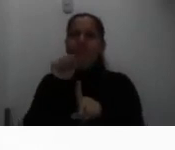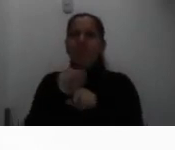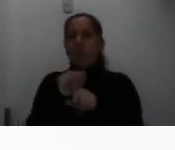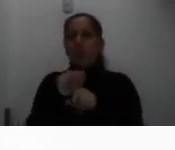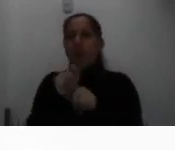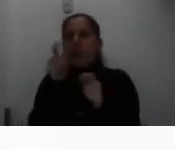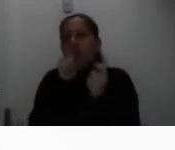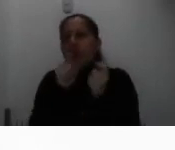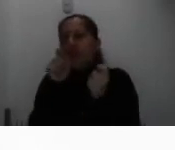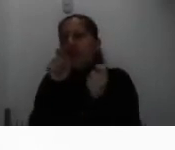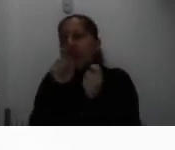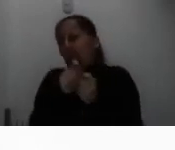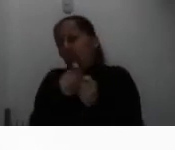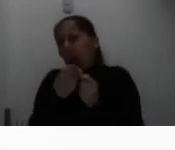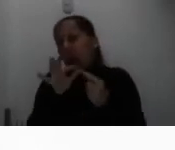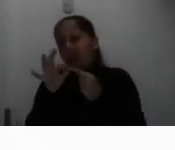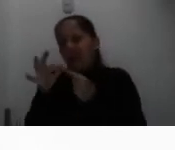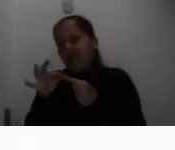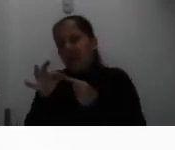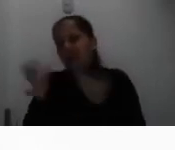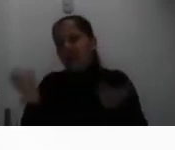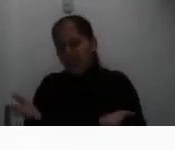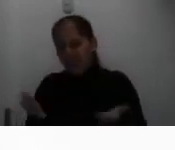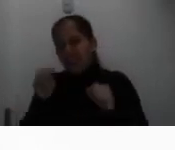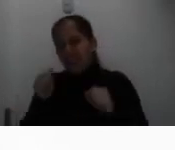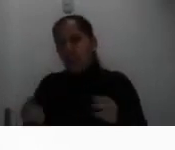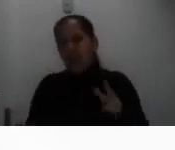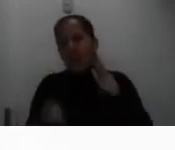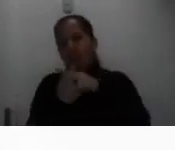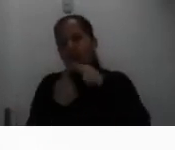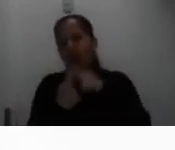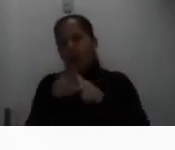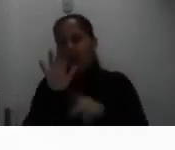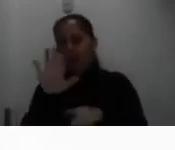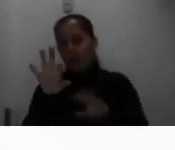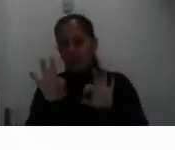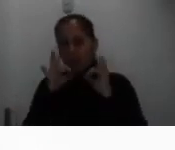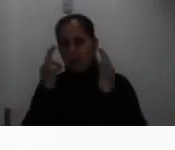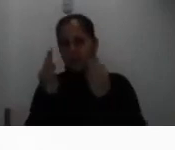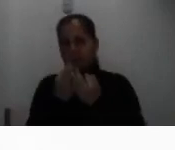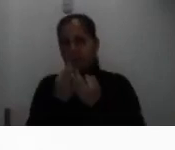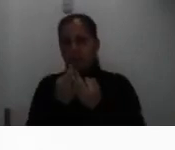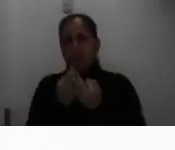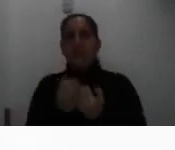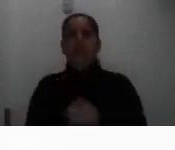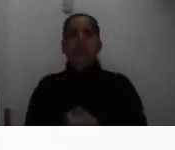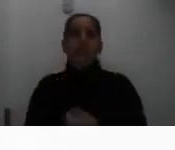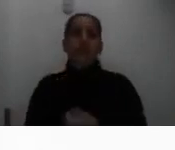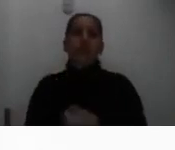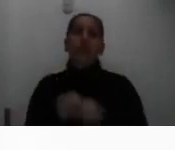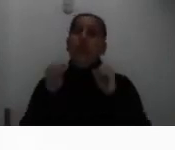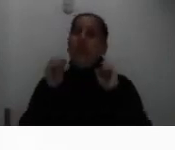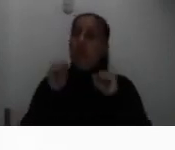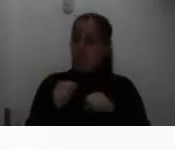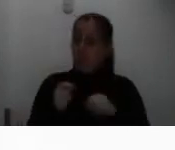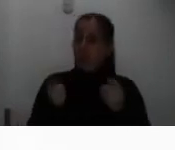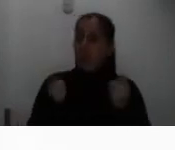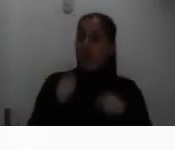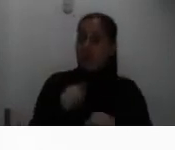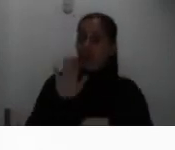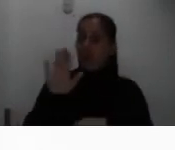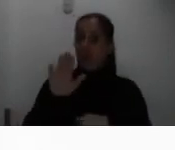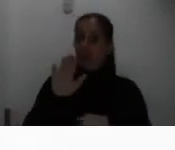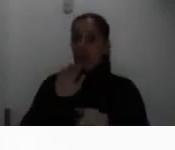particulares o específicas que podrían presentarse en su grupo familiar y que puedan incidir en su situación